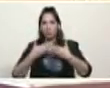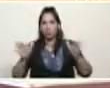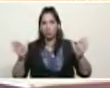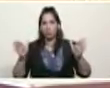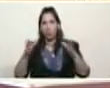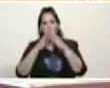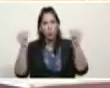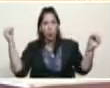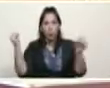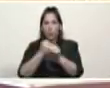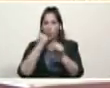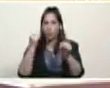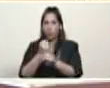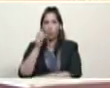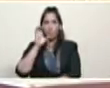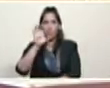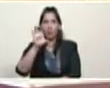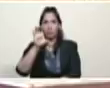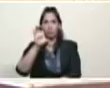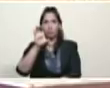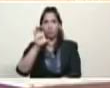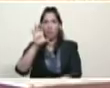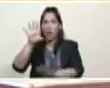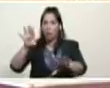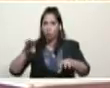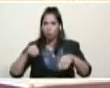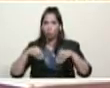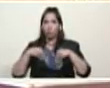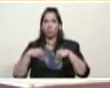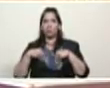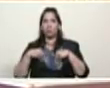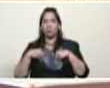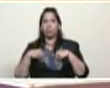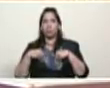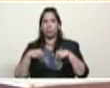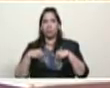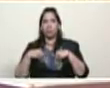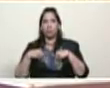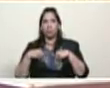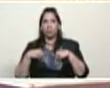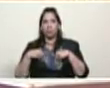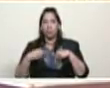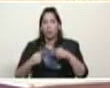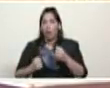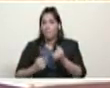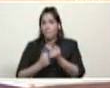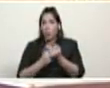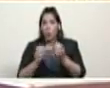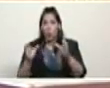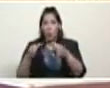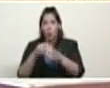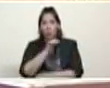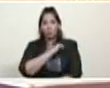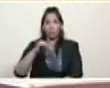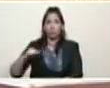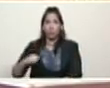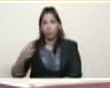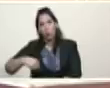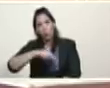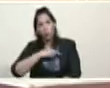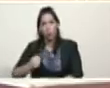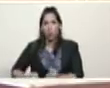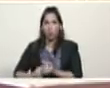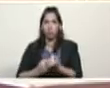todos los trabajadores del país, y asumimos el apoyo al sector privado, que venimos apoyando,